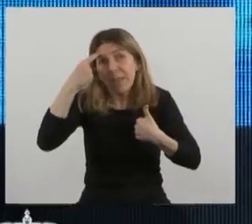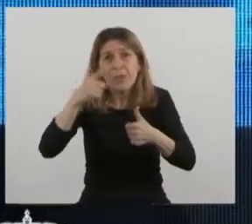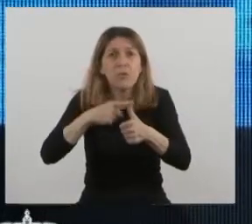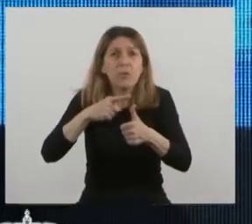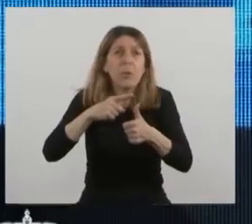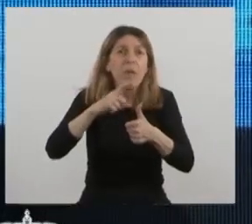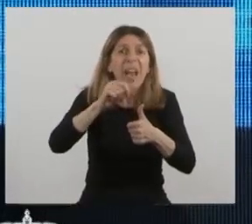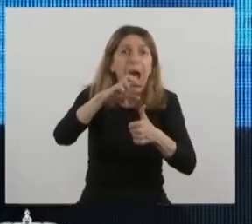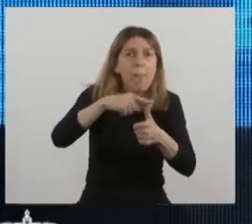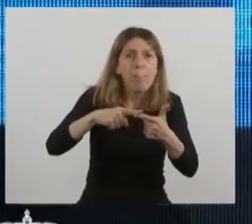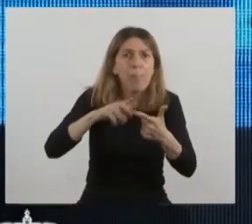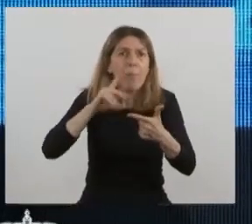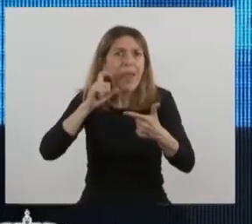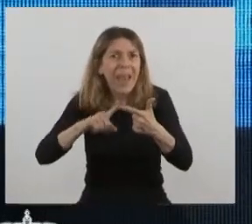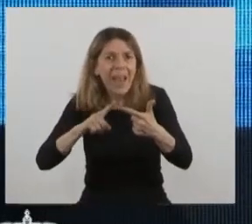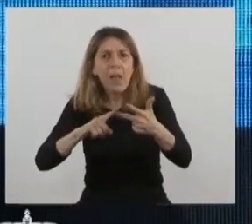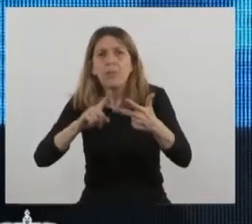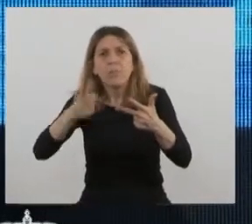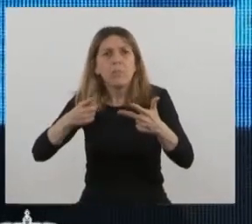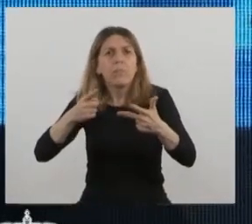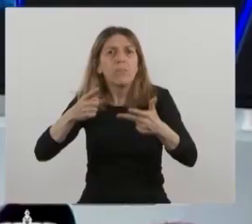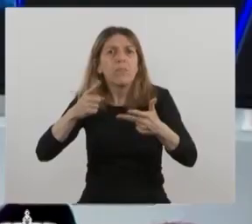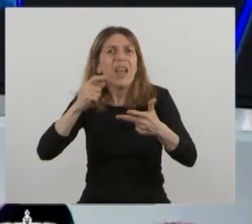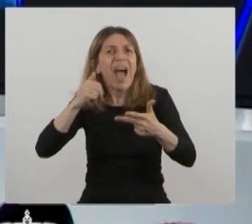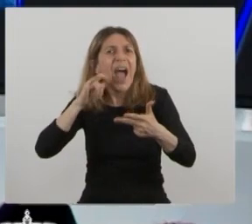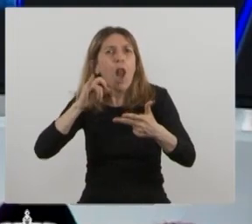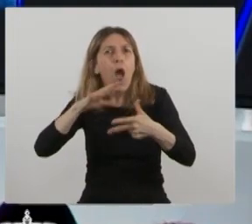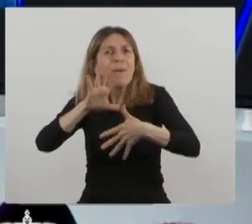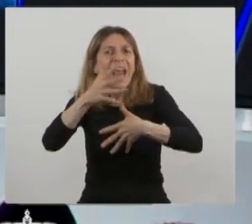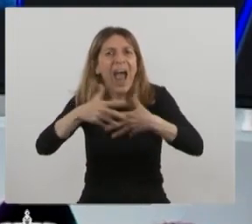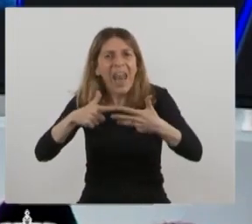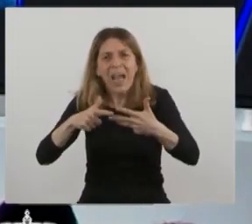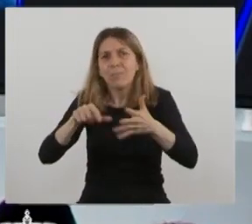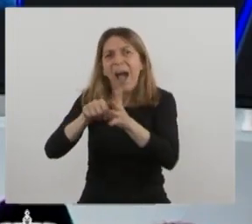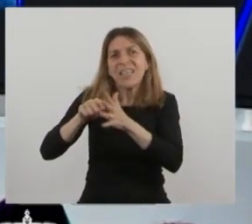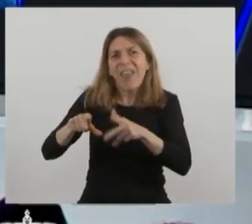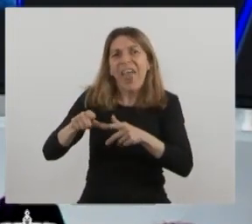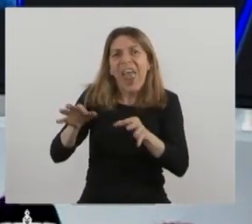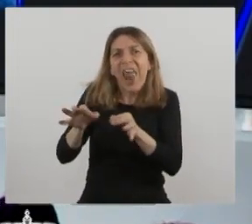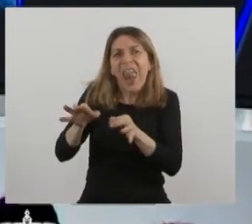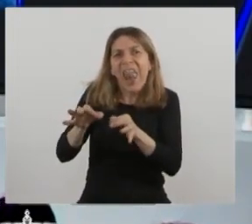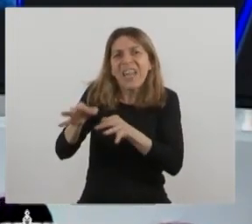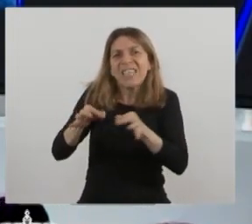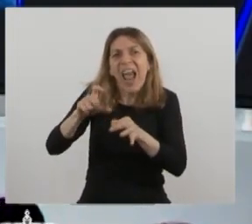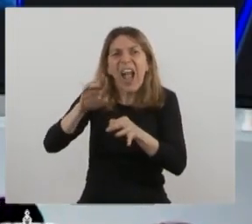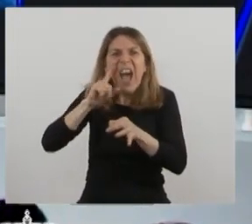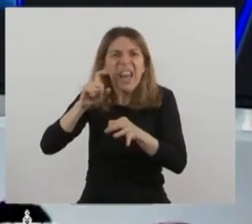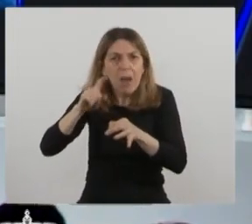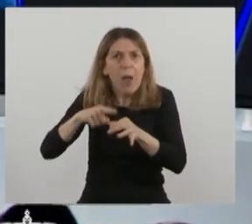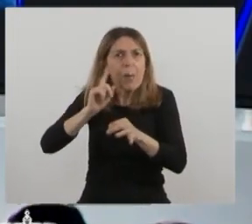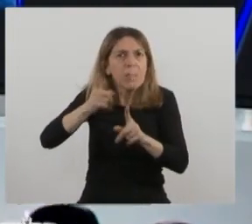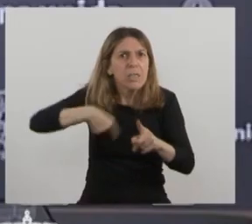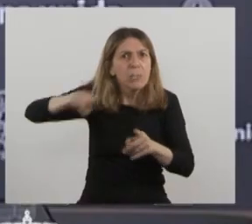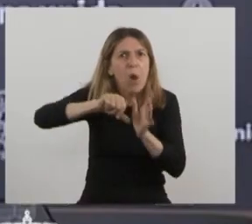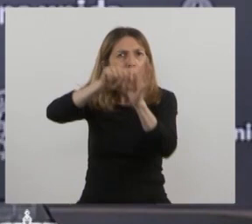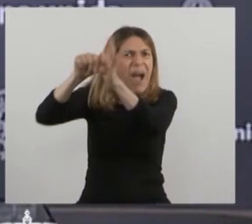BID, en la CAF, en el Banco Centroamericano y en el caribeño, deben ser capitalizados con el esfuerzo de